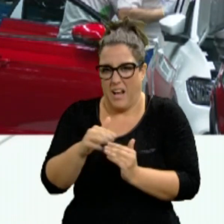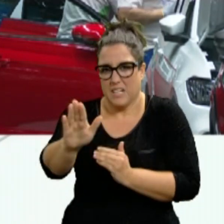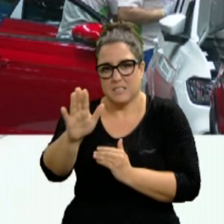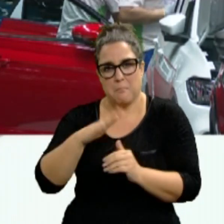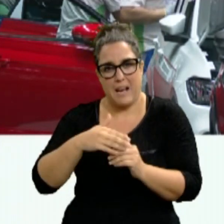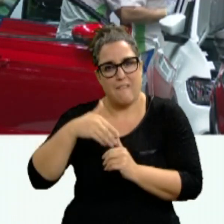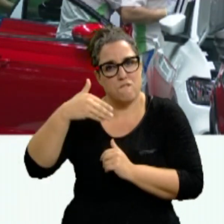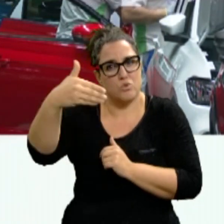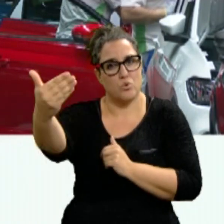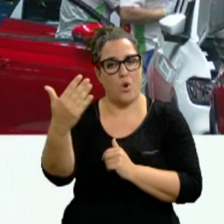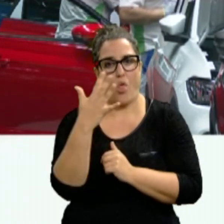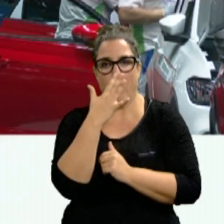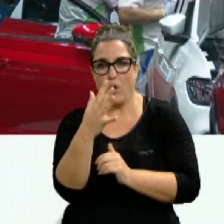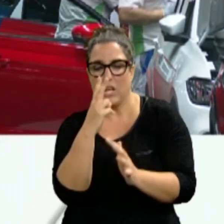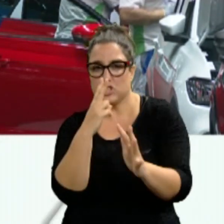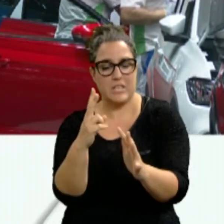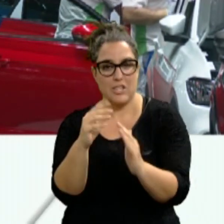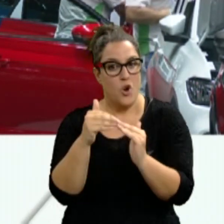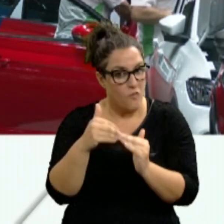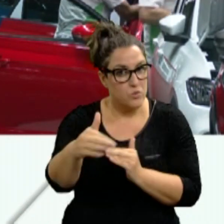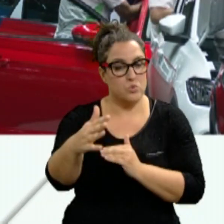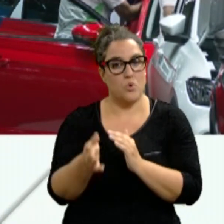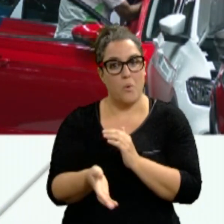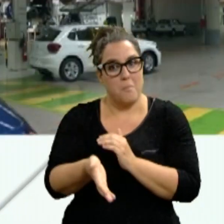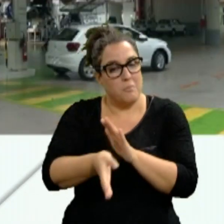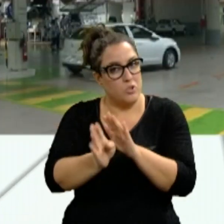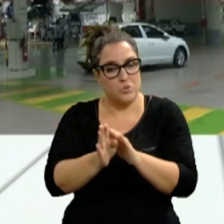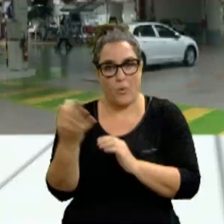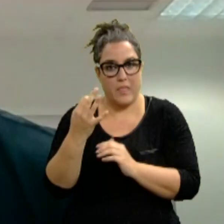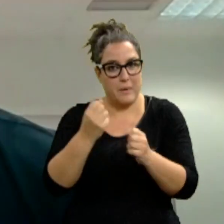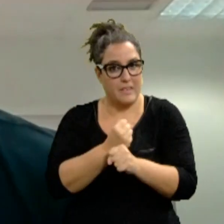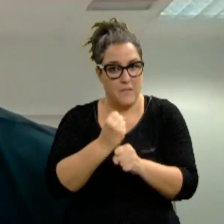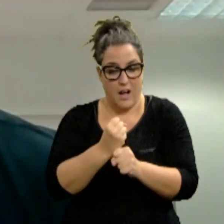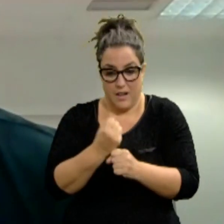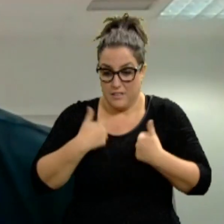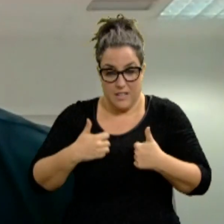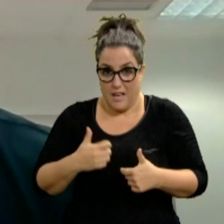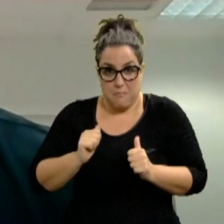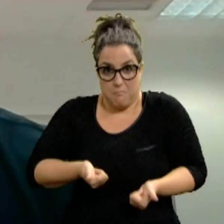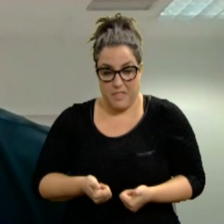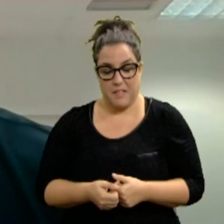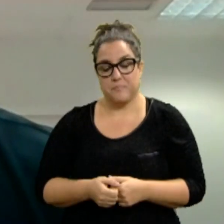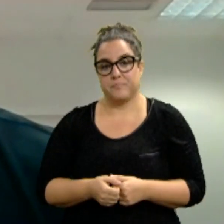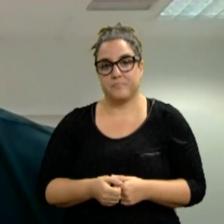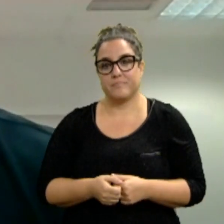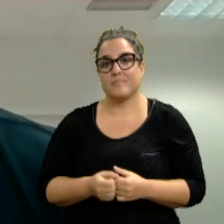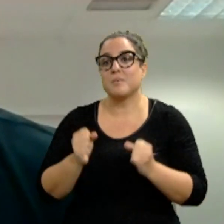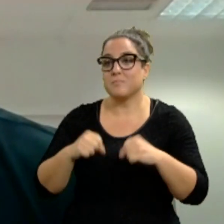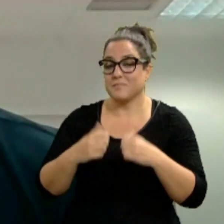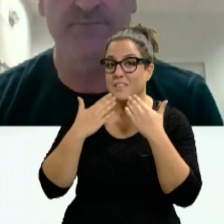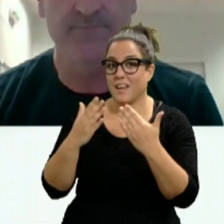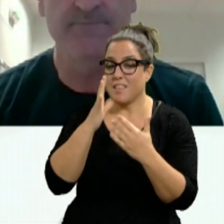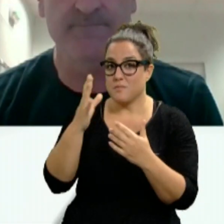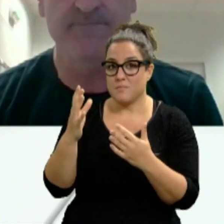importante es el futuro a partir de los 5 o 7 años y lo tenemos que trabajar desde ya porque si no llegaremos tarde. Nos quedamos con ese mensaje de cara al futuro. Alfredo